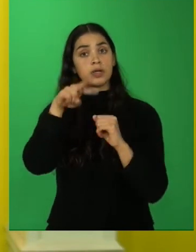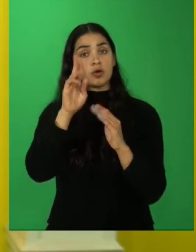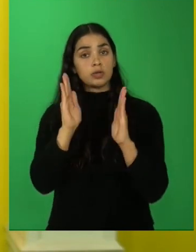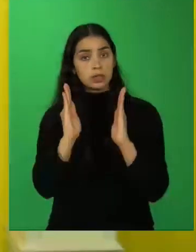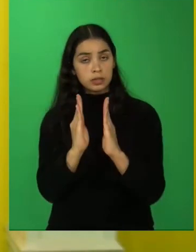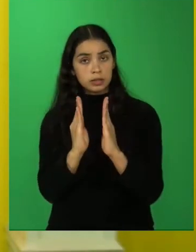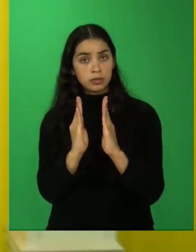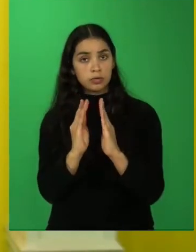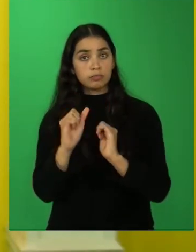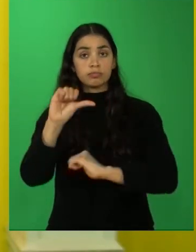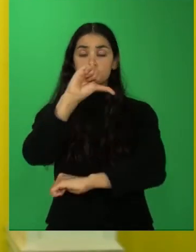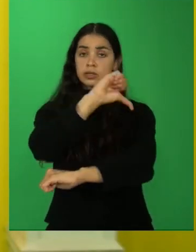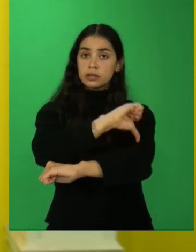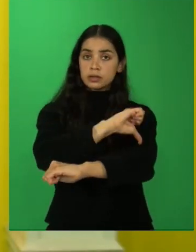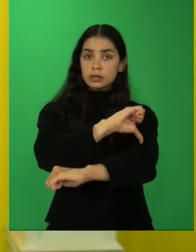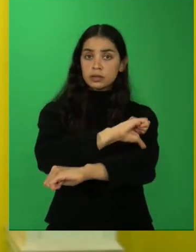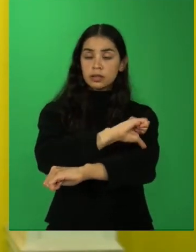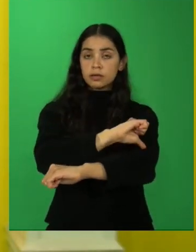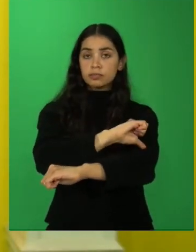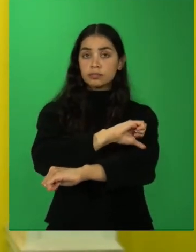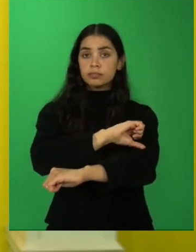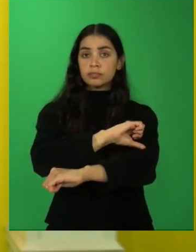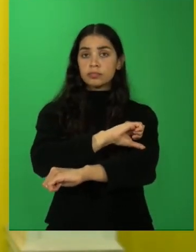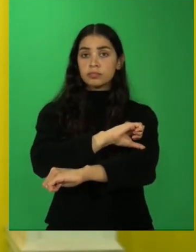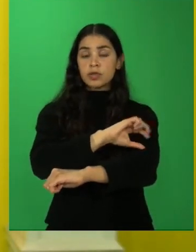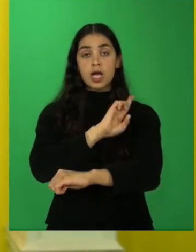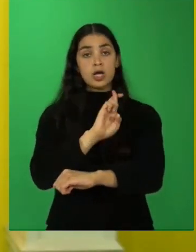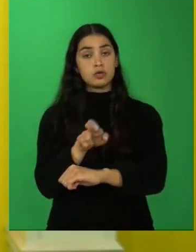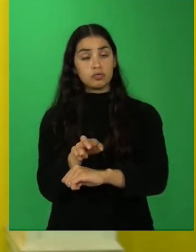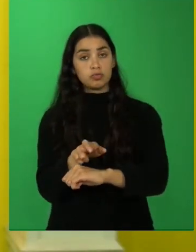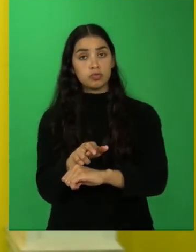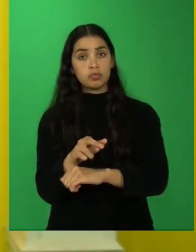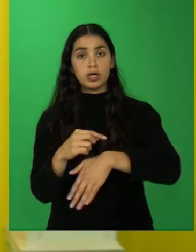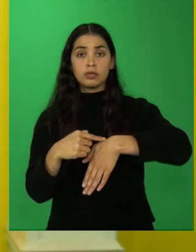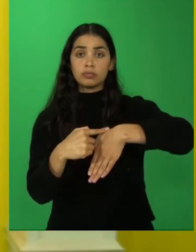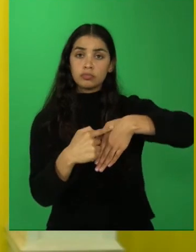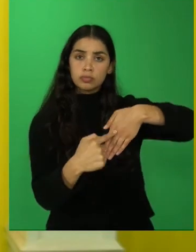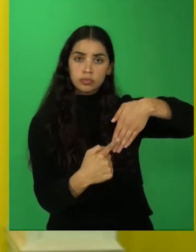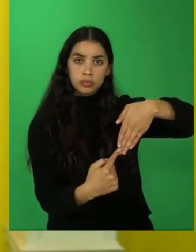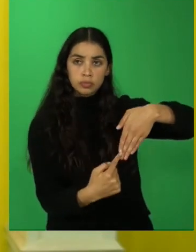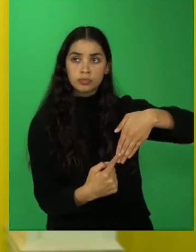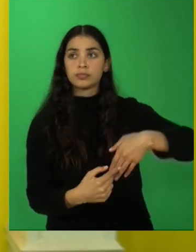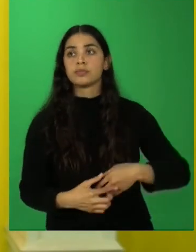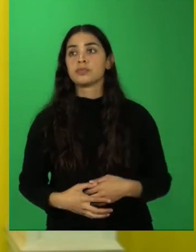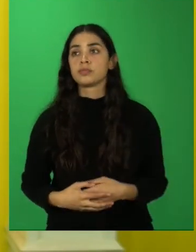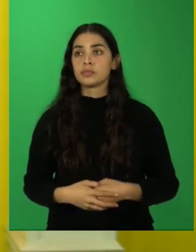chico, la zona central, la zona sur y la zona austral.